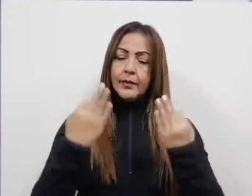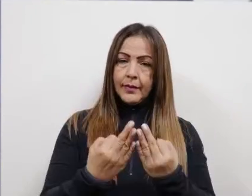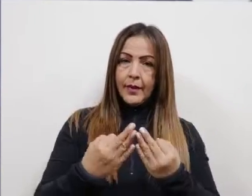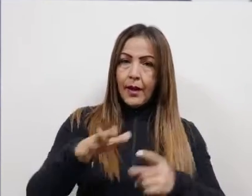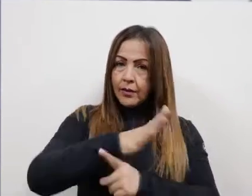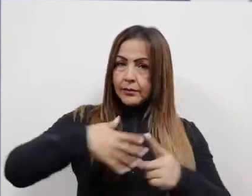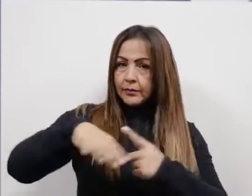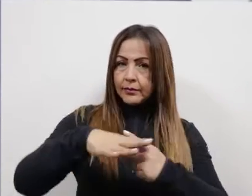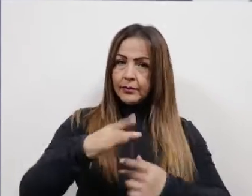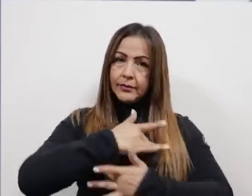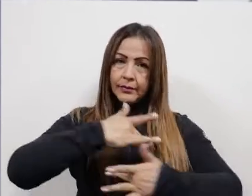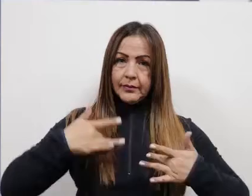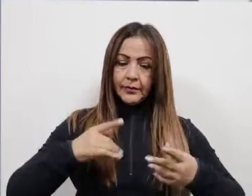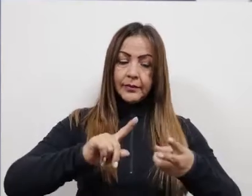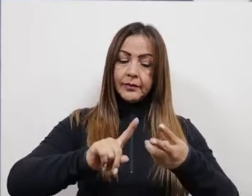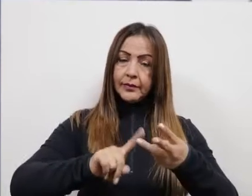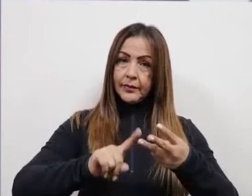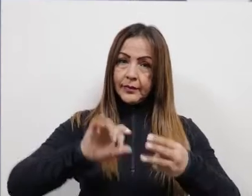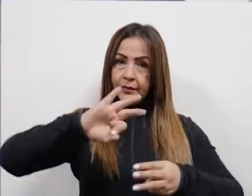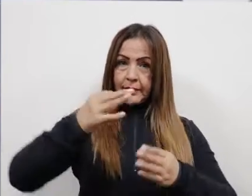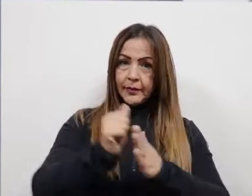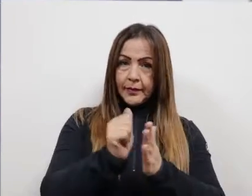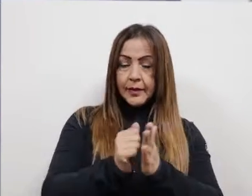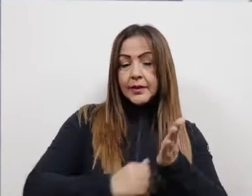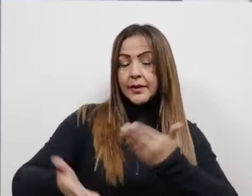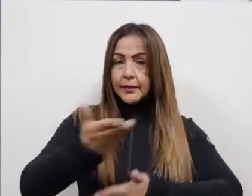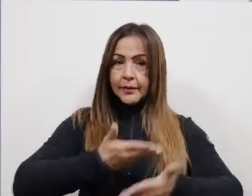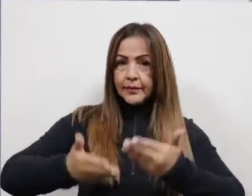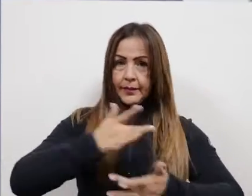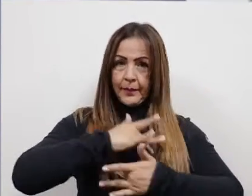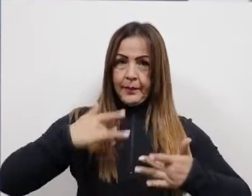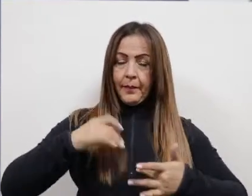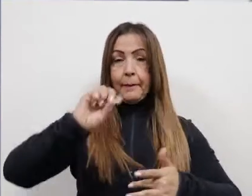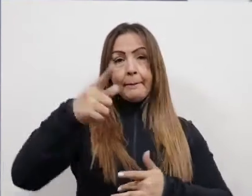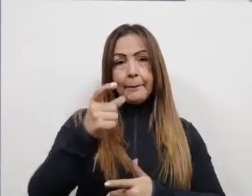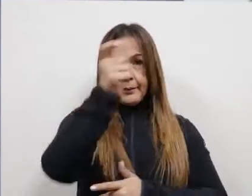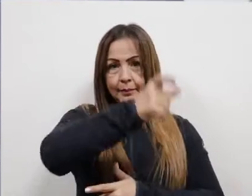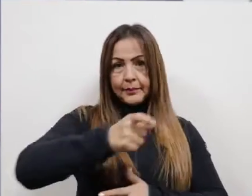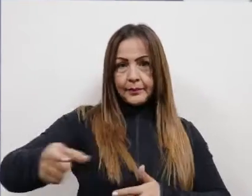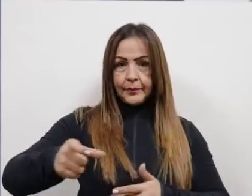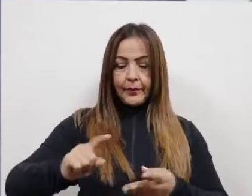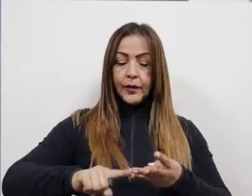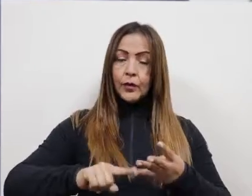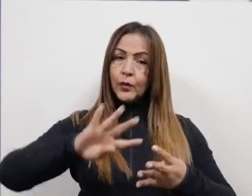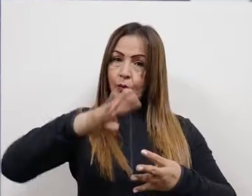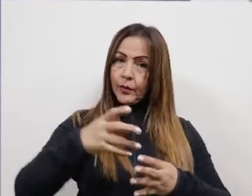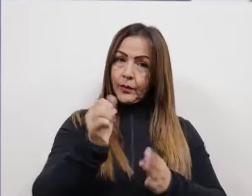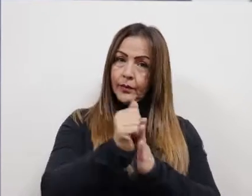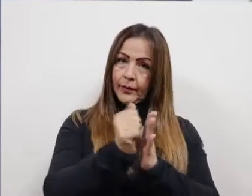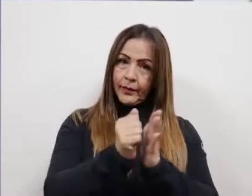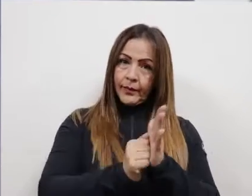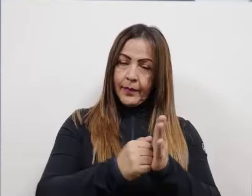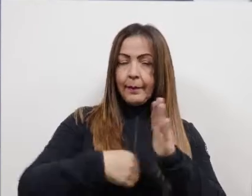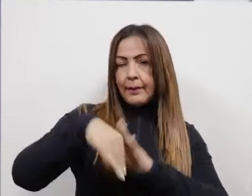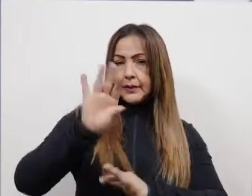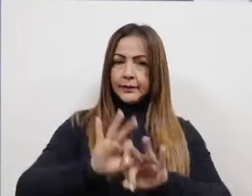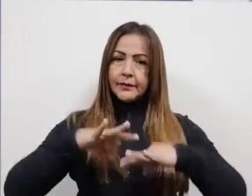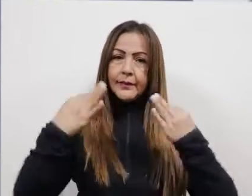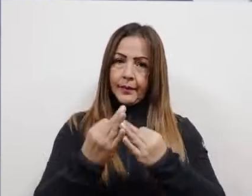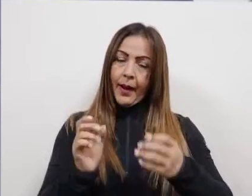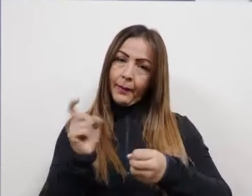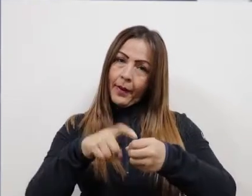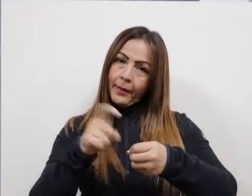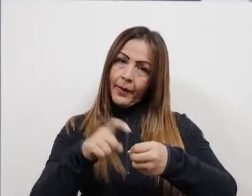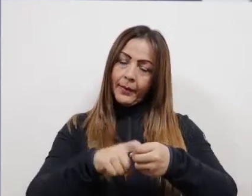Ambientes Saludables, el tercer programa es en Servicios de Salud, primero el usuario, nuestro cuarto programa es Más